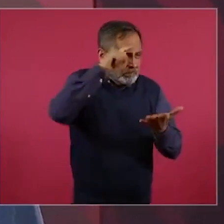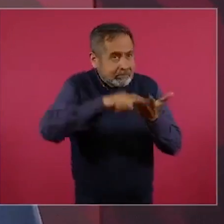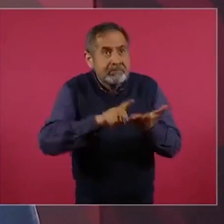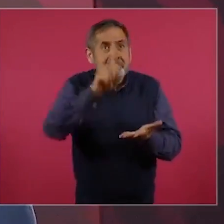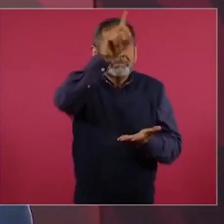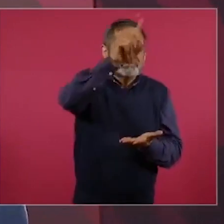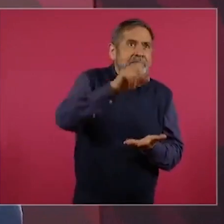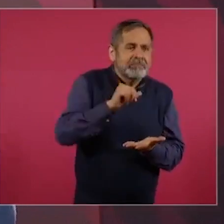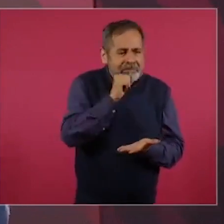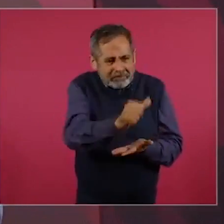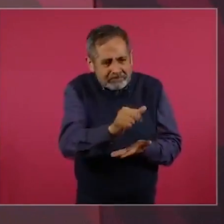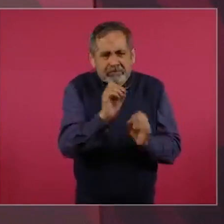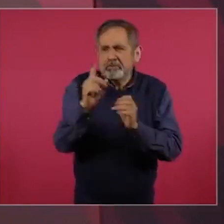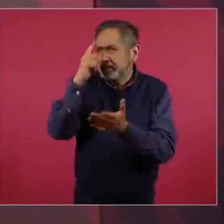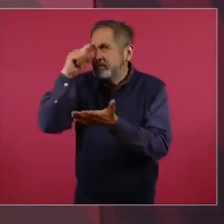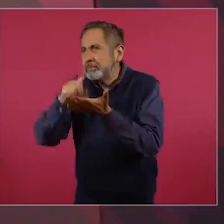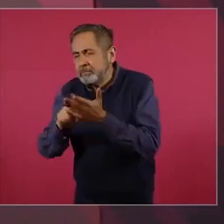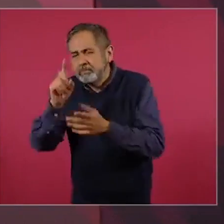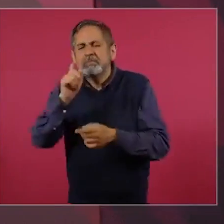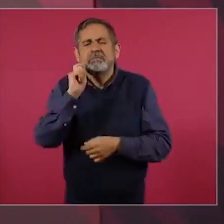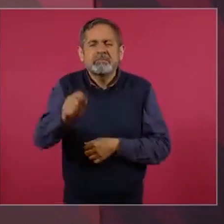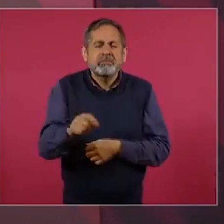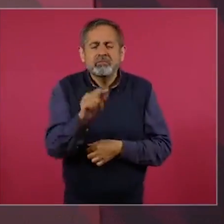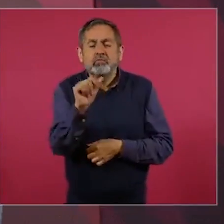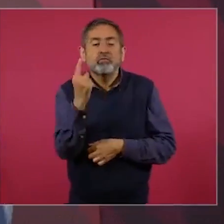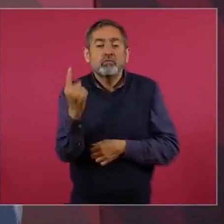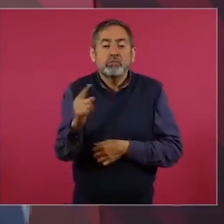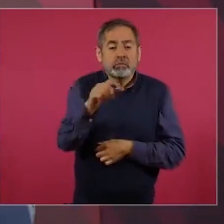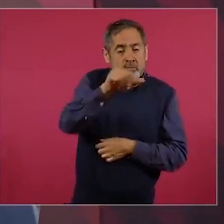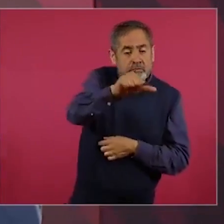del amor al prójimo.